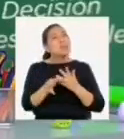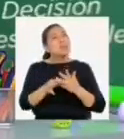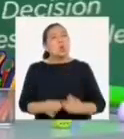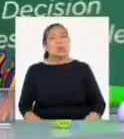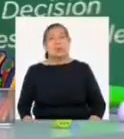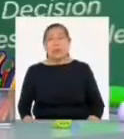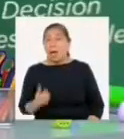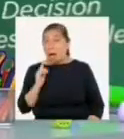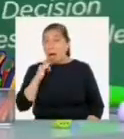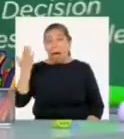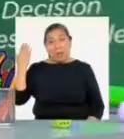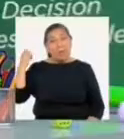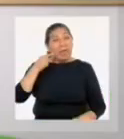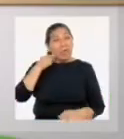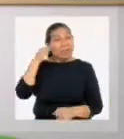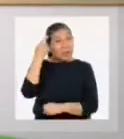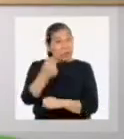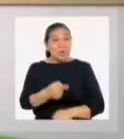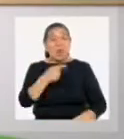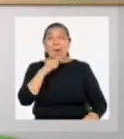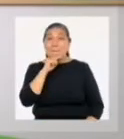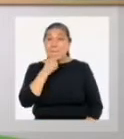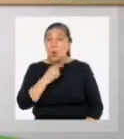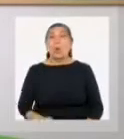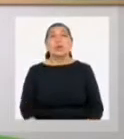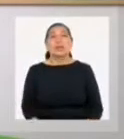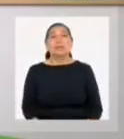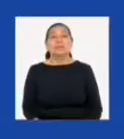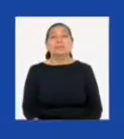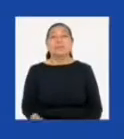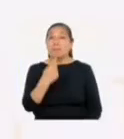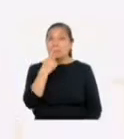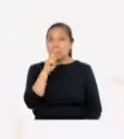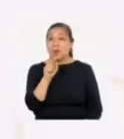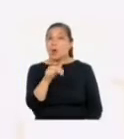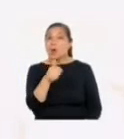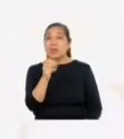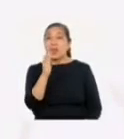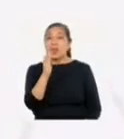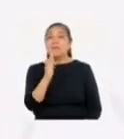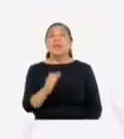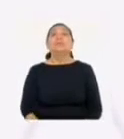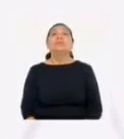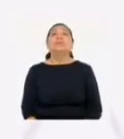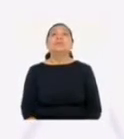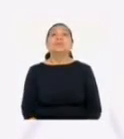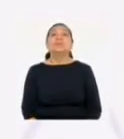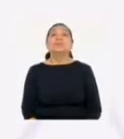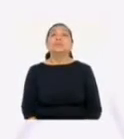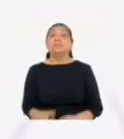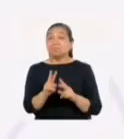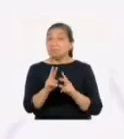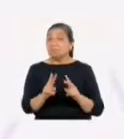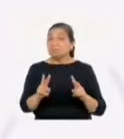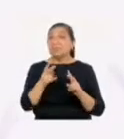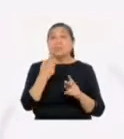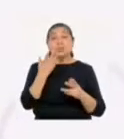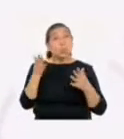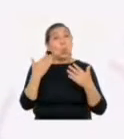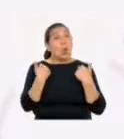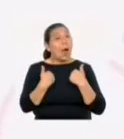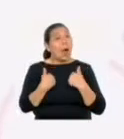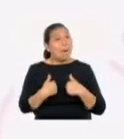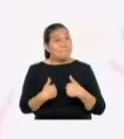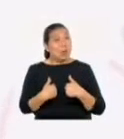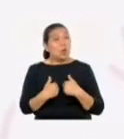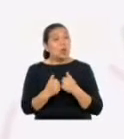esposos? ¿Había denuncias de las esposas? Veamos la fuente F. Del mismo modo, el revalorado papel de los